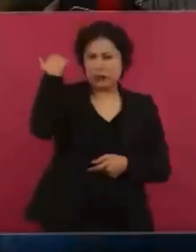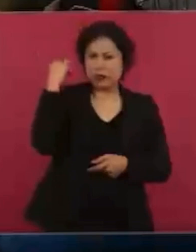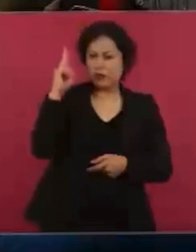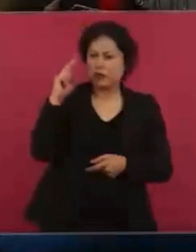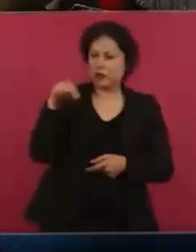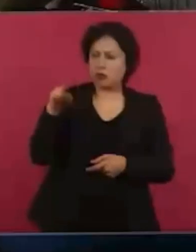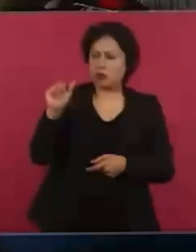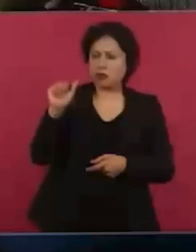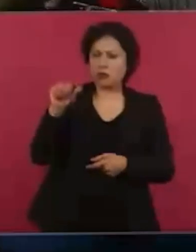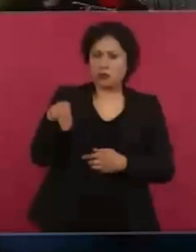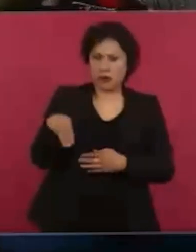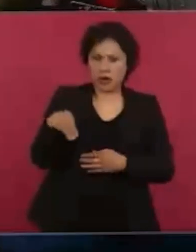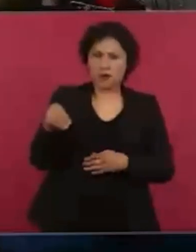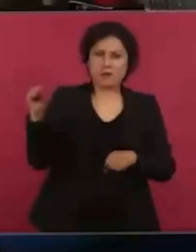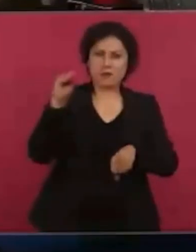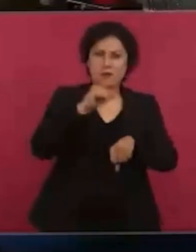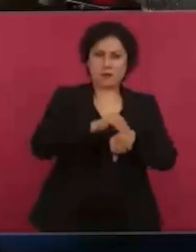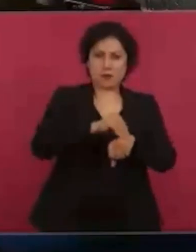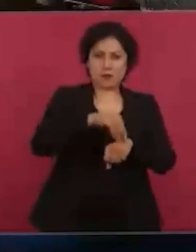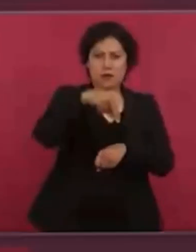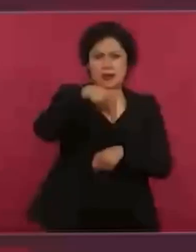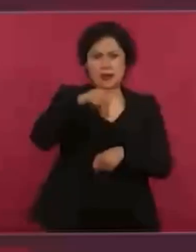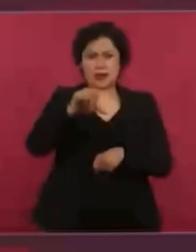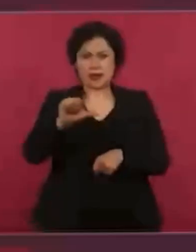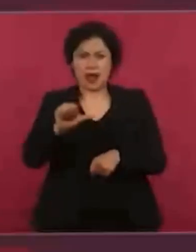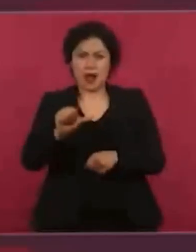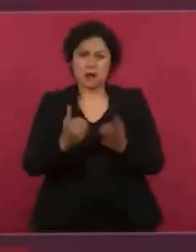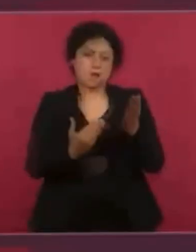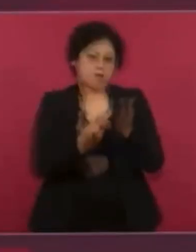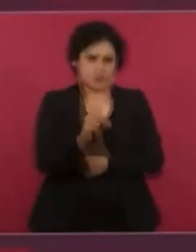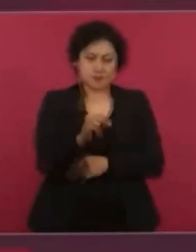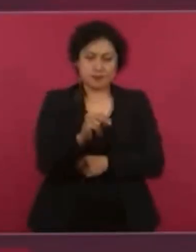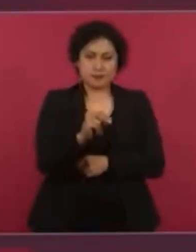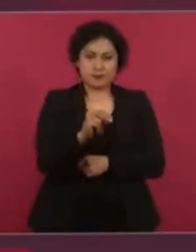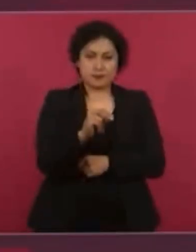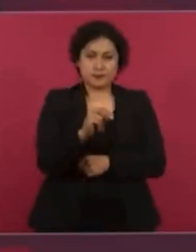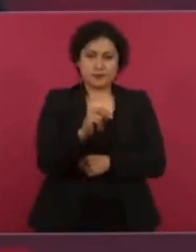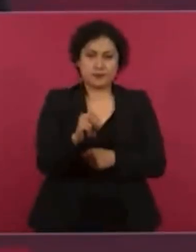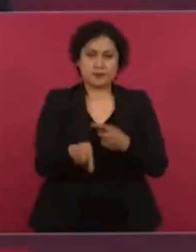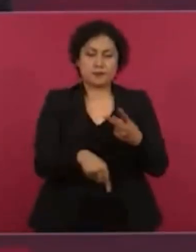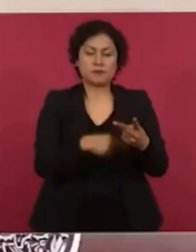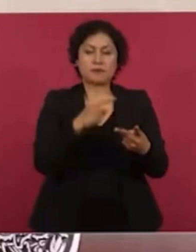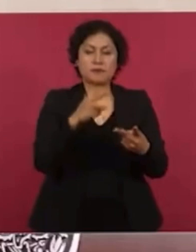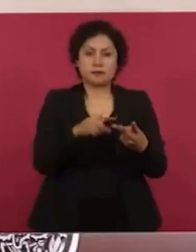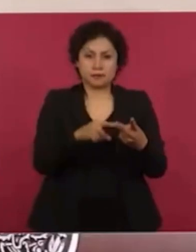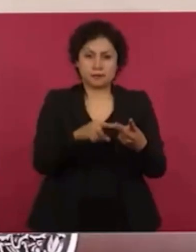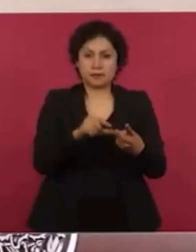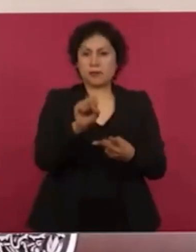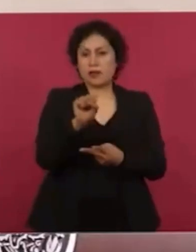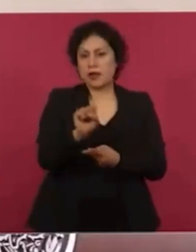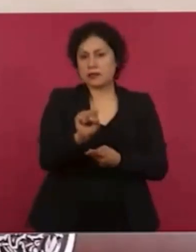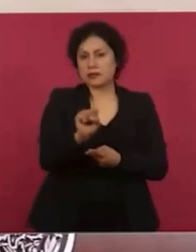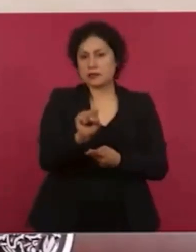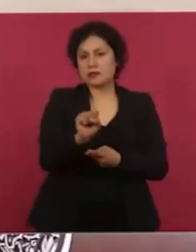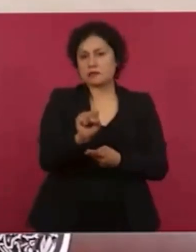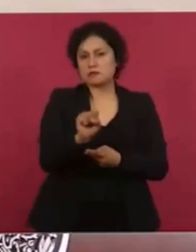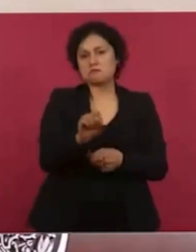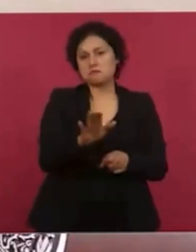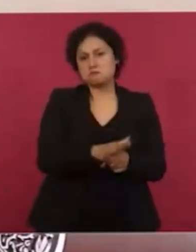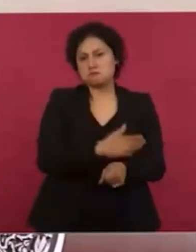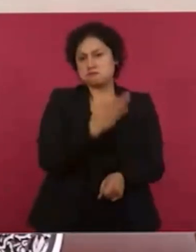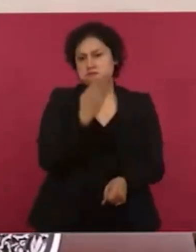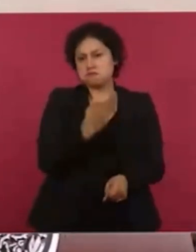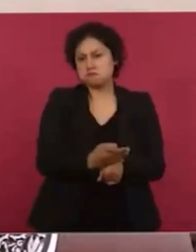NA, no acreditada la materia. S, suficiente.